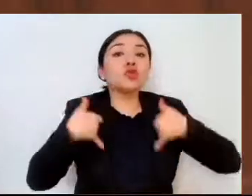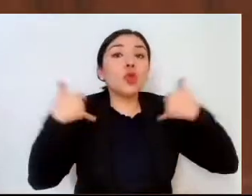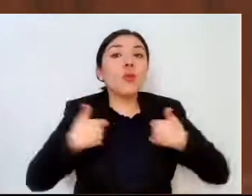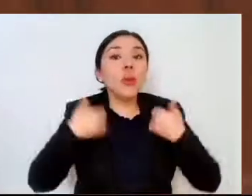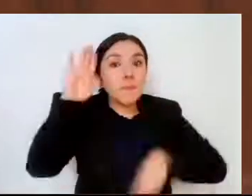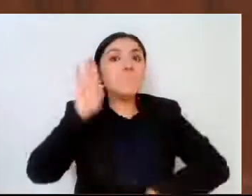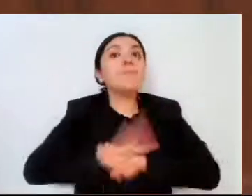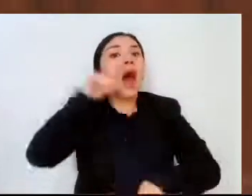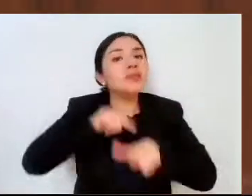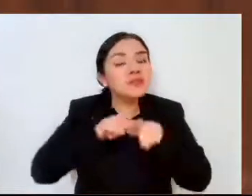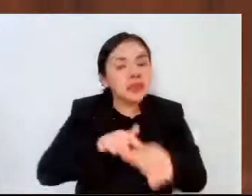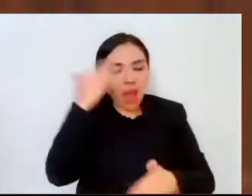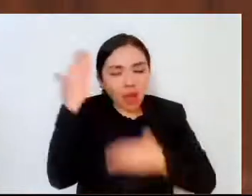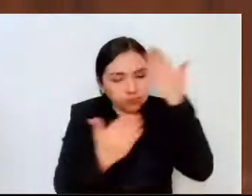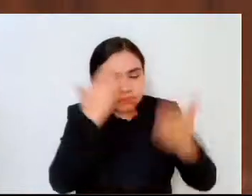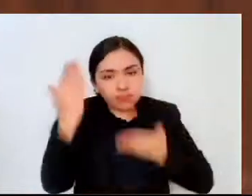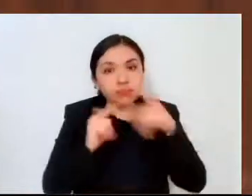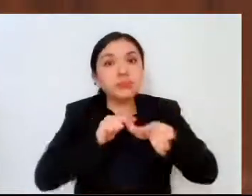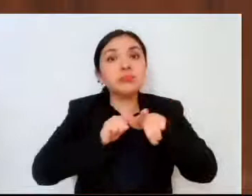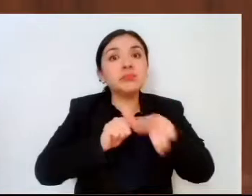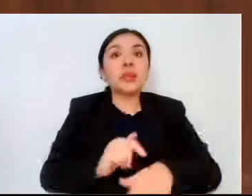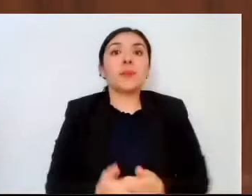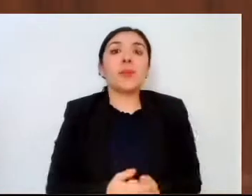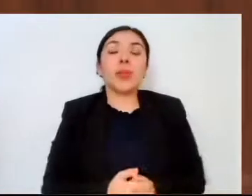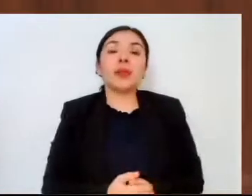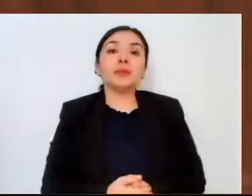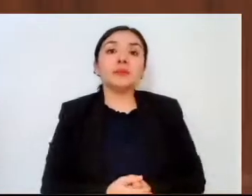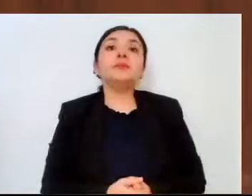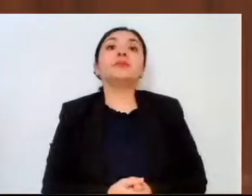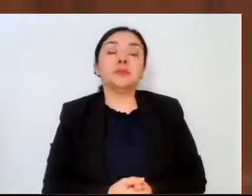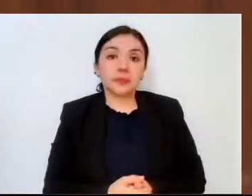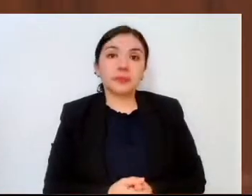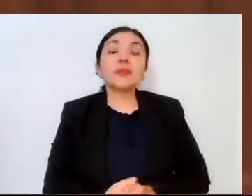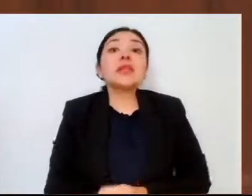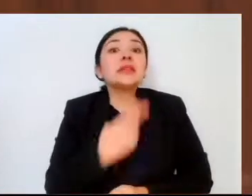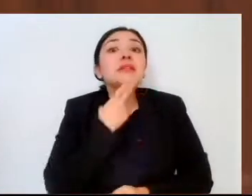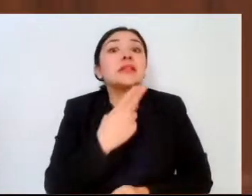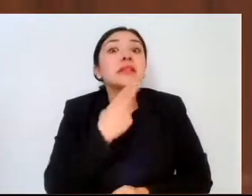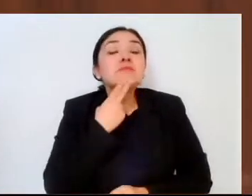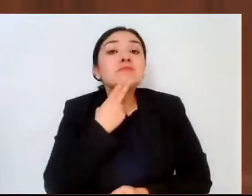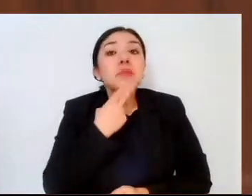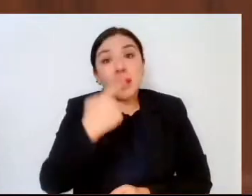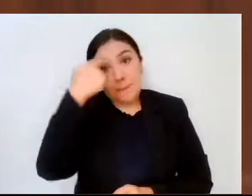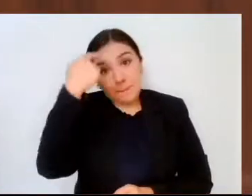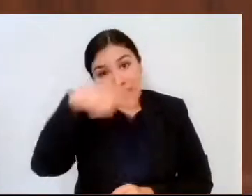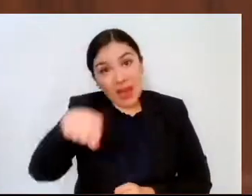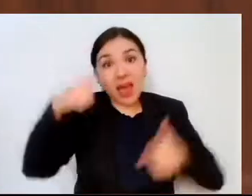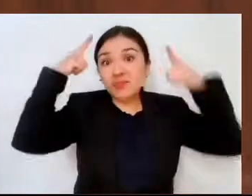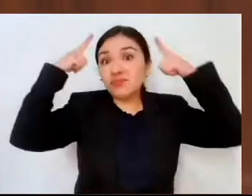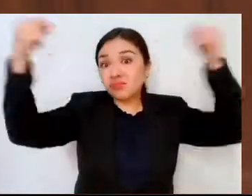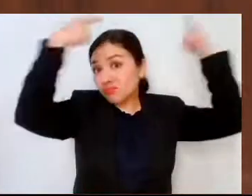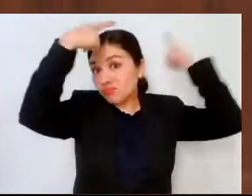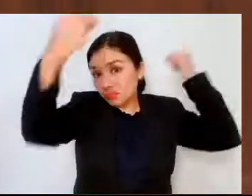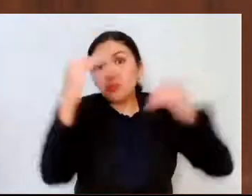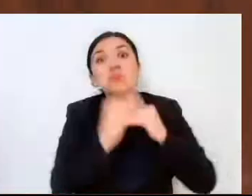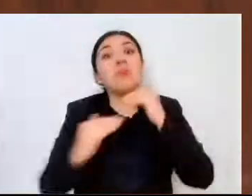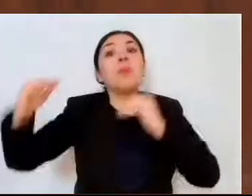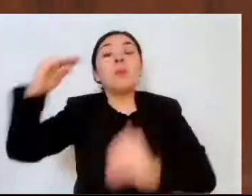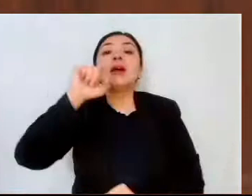continuaron sus estudios. Y la eficiencia terminal se elevó 0